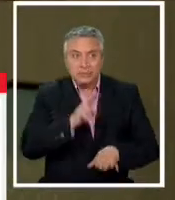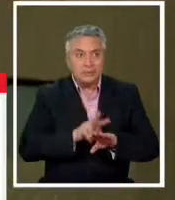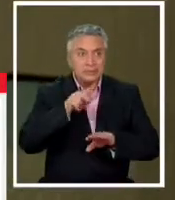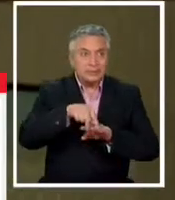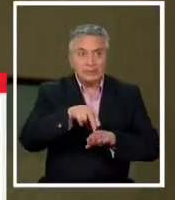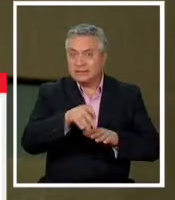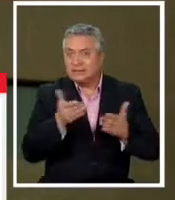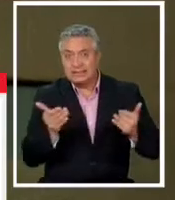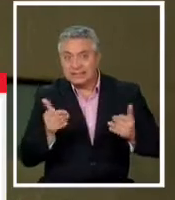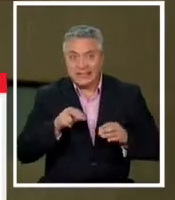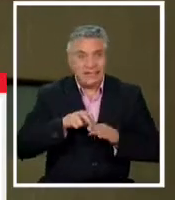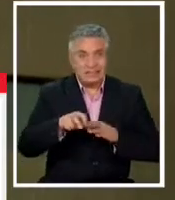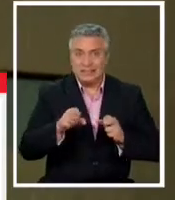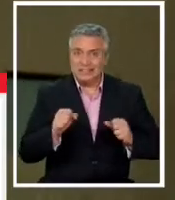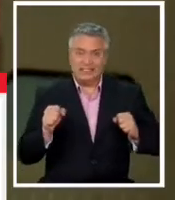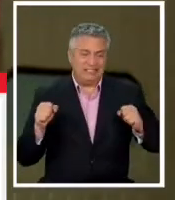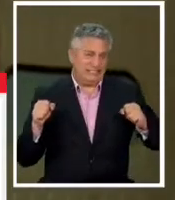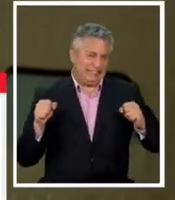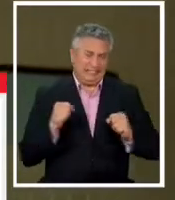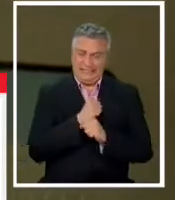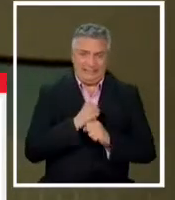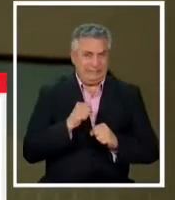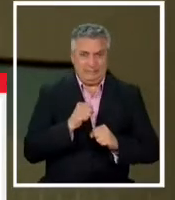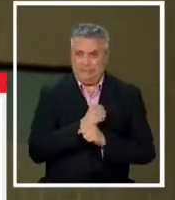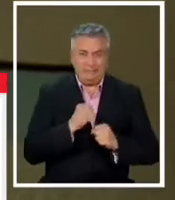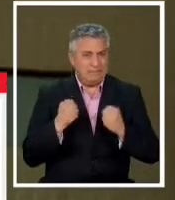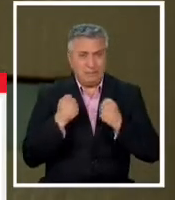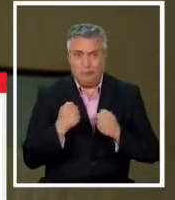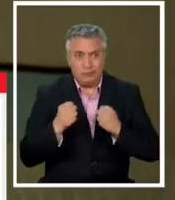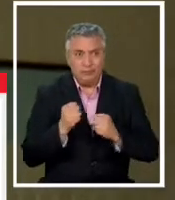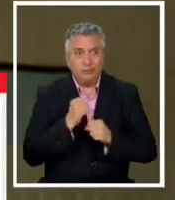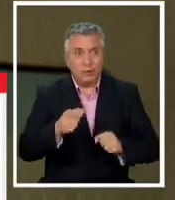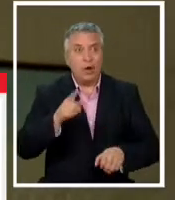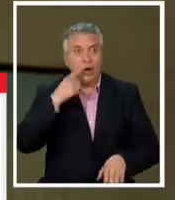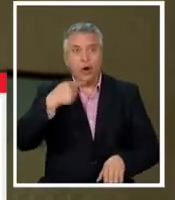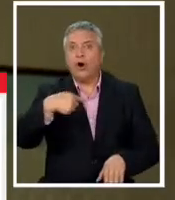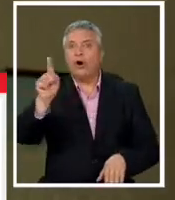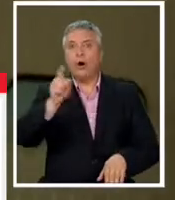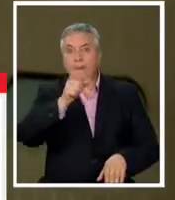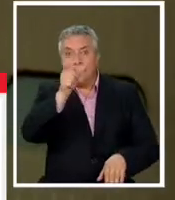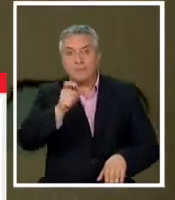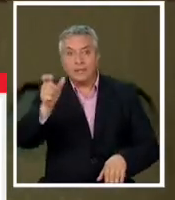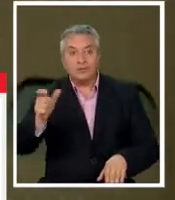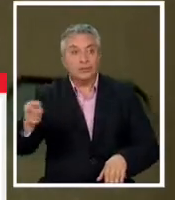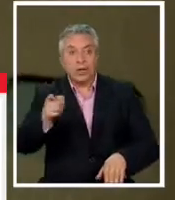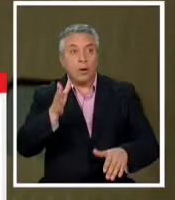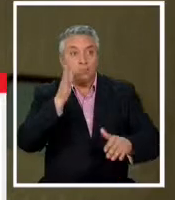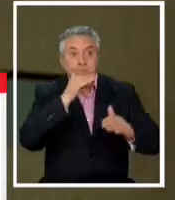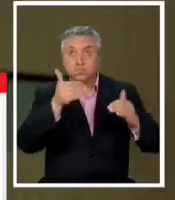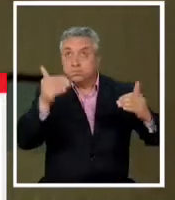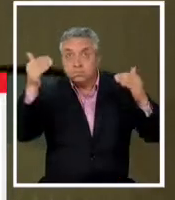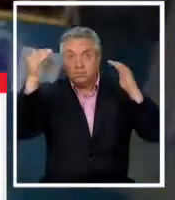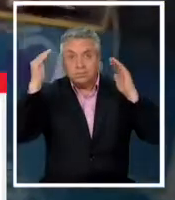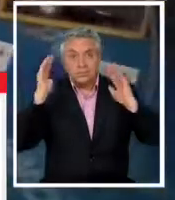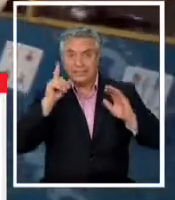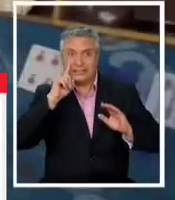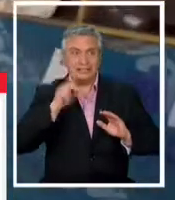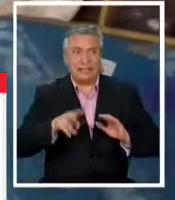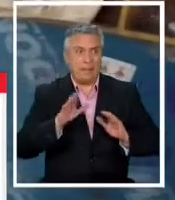necesidades se congela uno, se congela, yo me imagino la gente que no tiene con qué taparse.